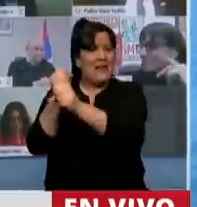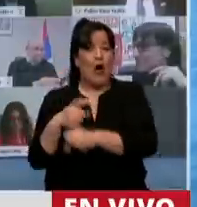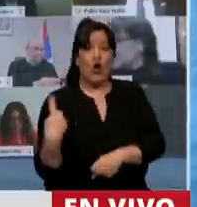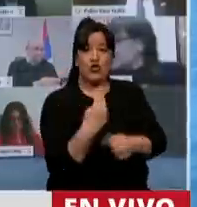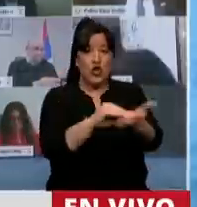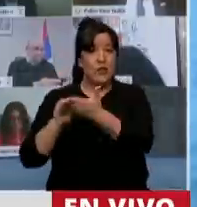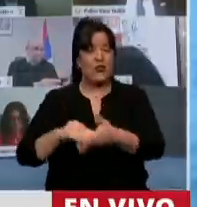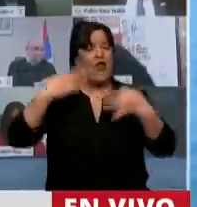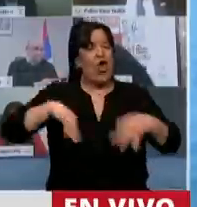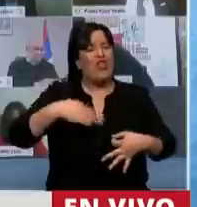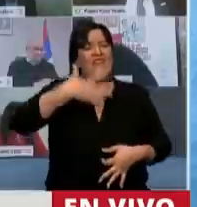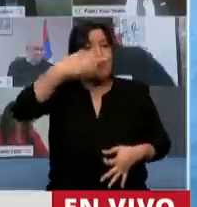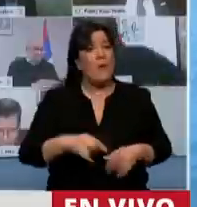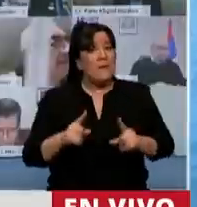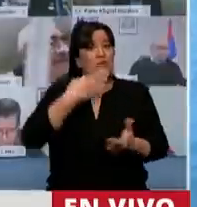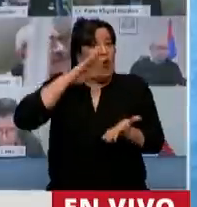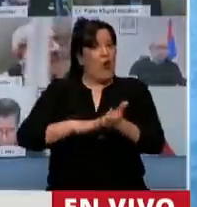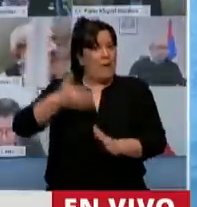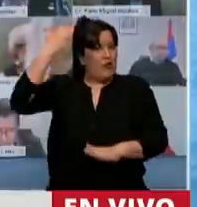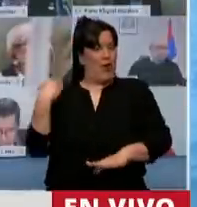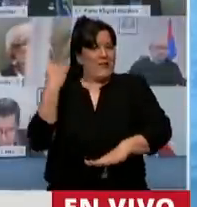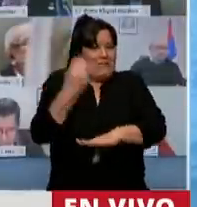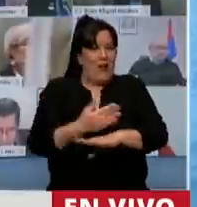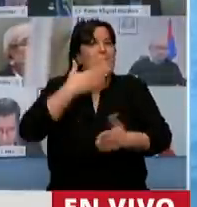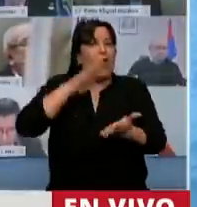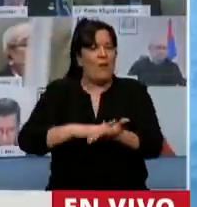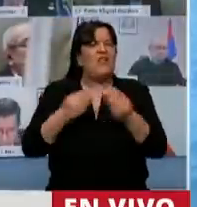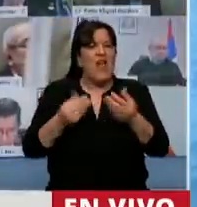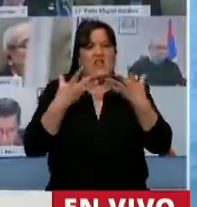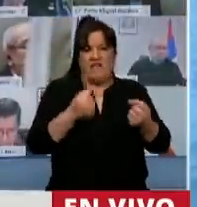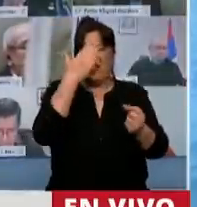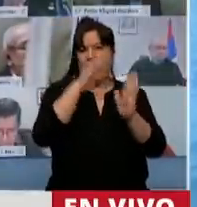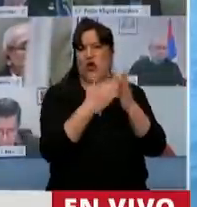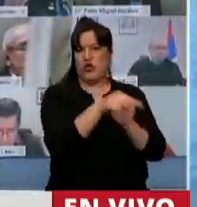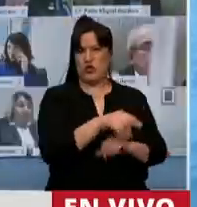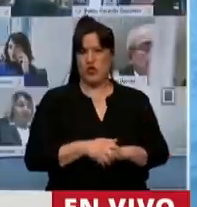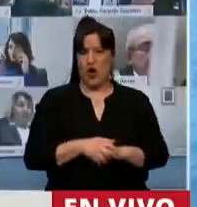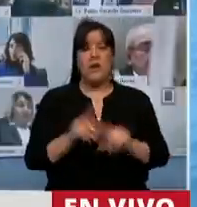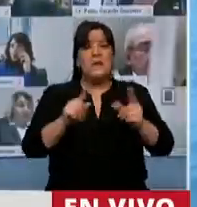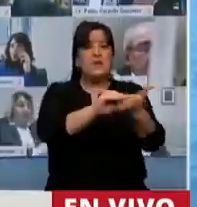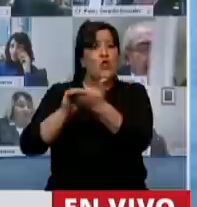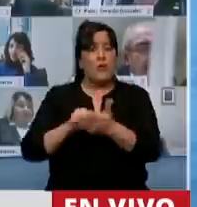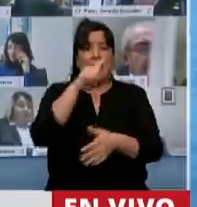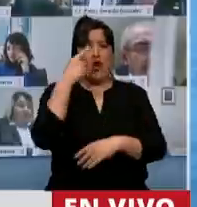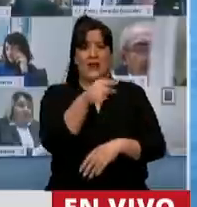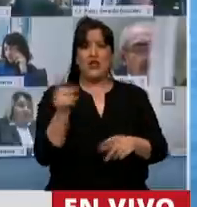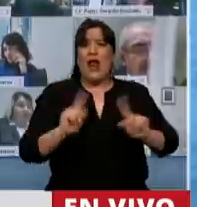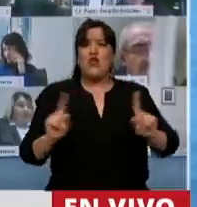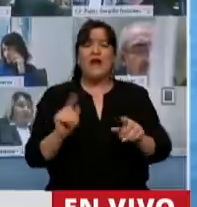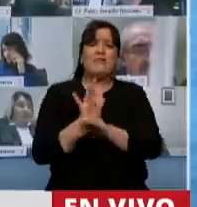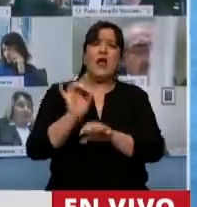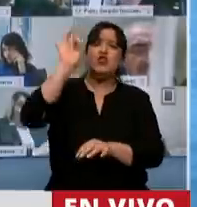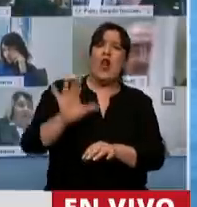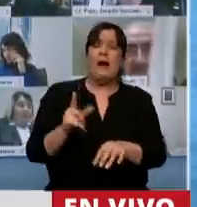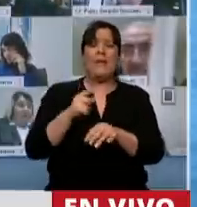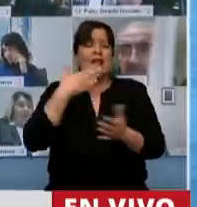tenemos que cumplir con nuestro juramento cuando asumimos, que es defender la Constitución. Los diputados nacionales no estamos solamente